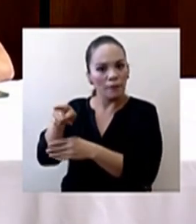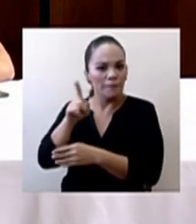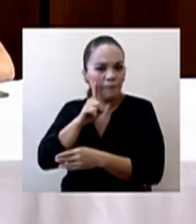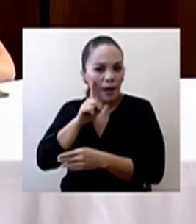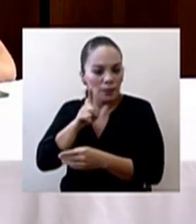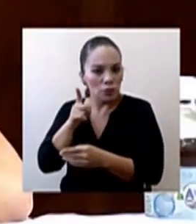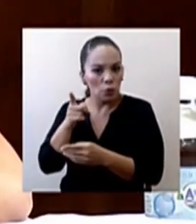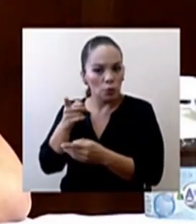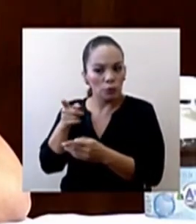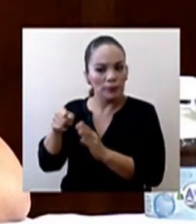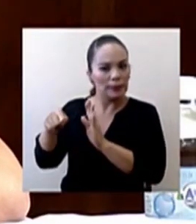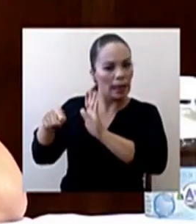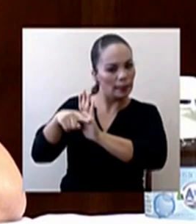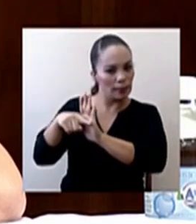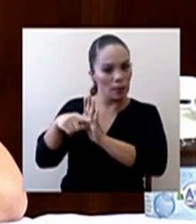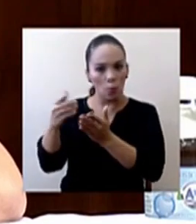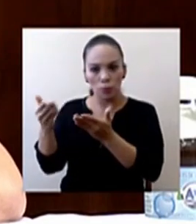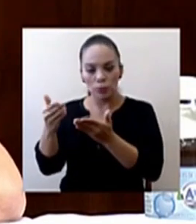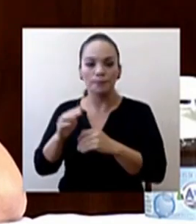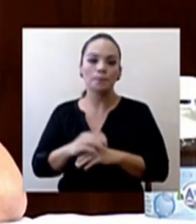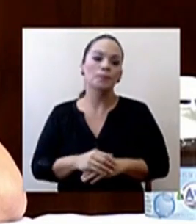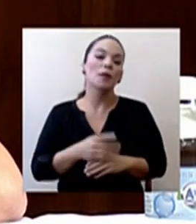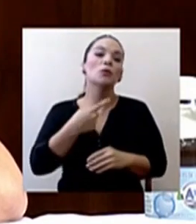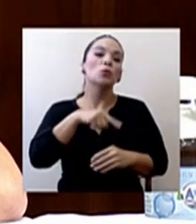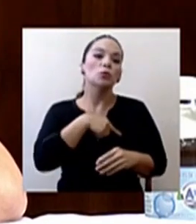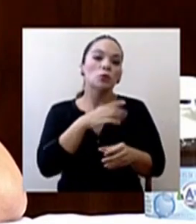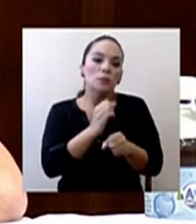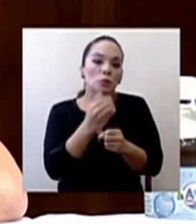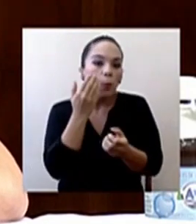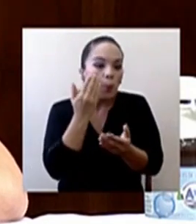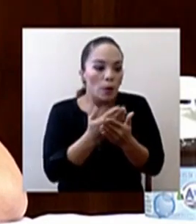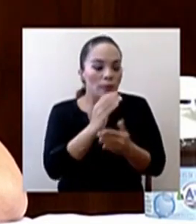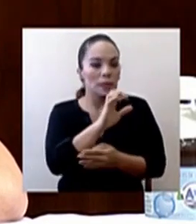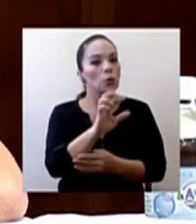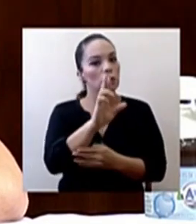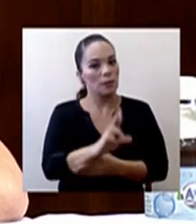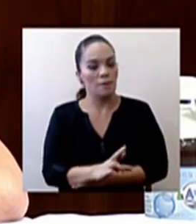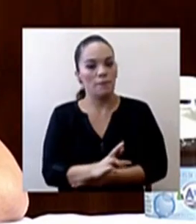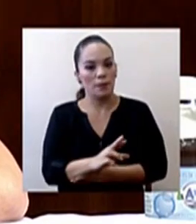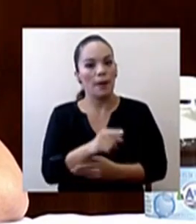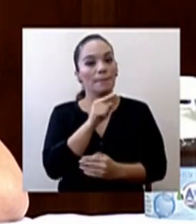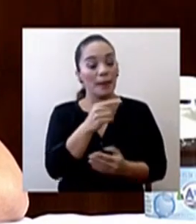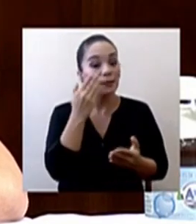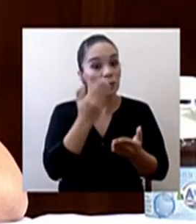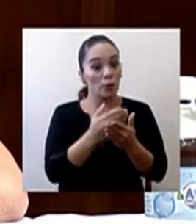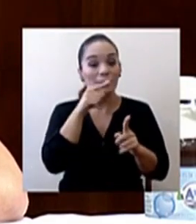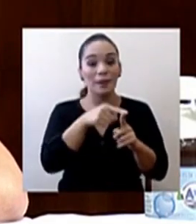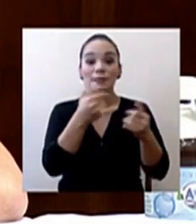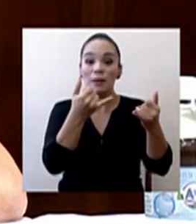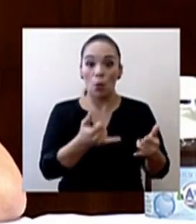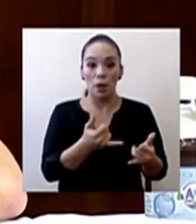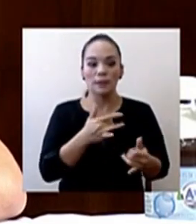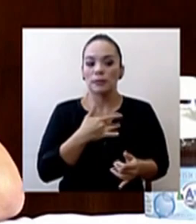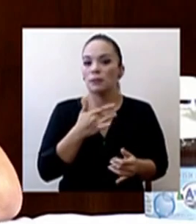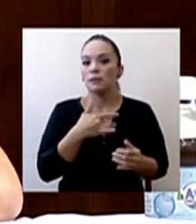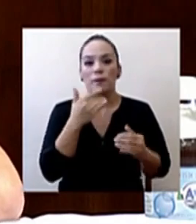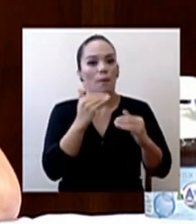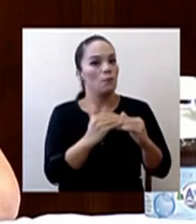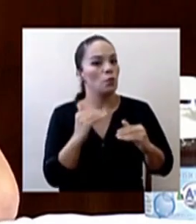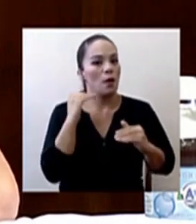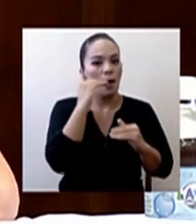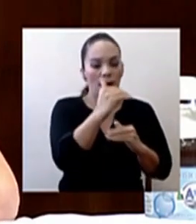Bueno, las pruebas que hemos realizado en Costa Rica son pruebas que hasta ahora tienen una sensibilidad muy alta.